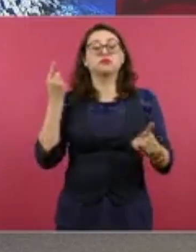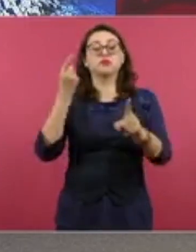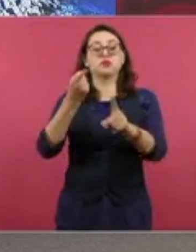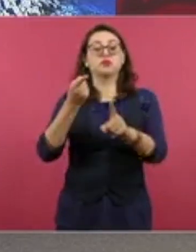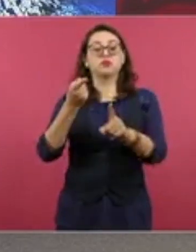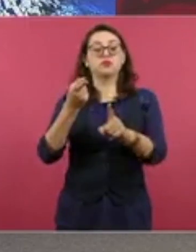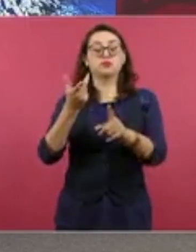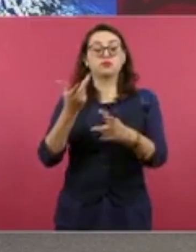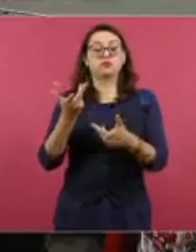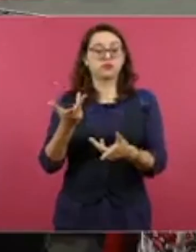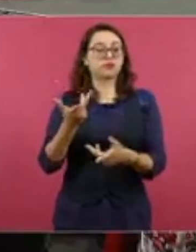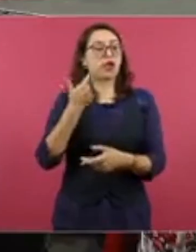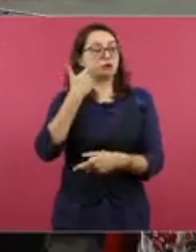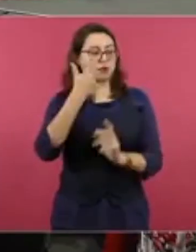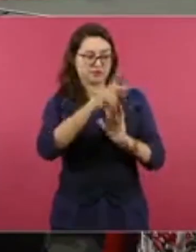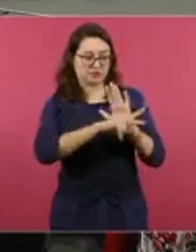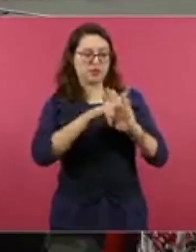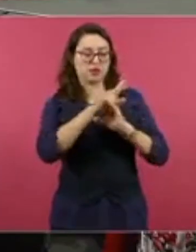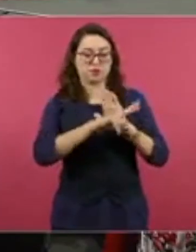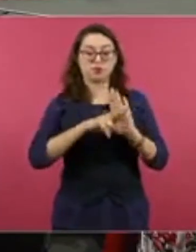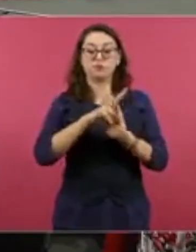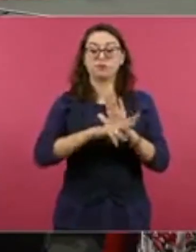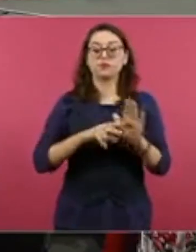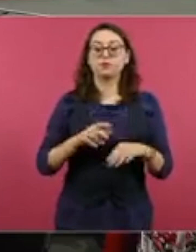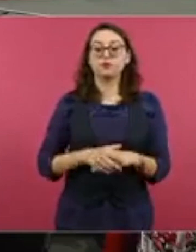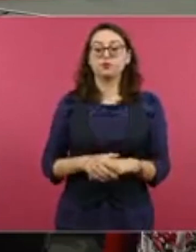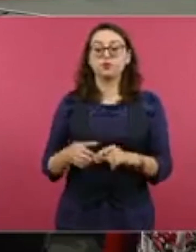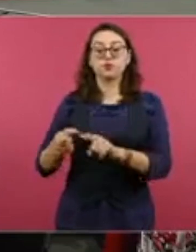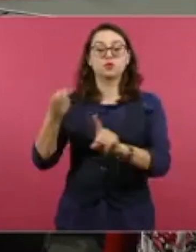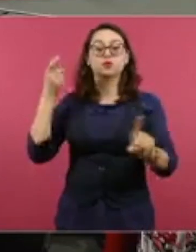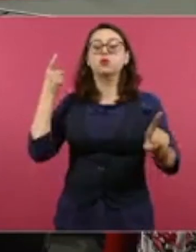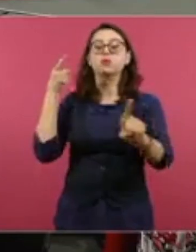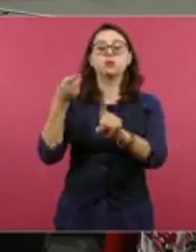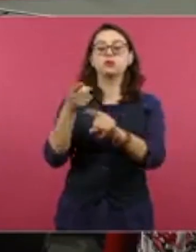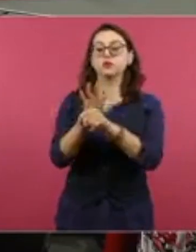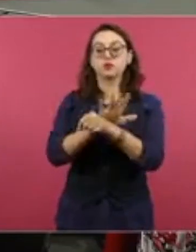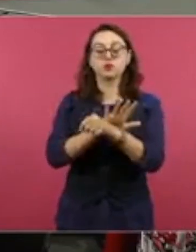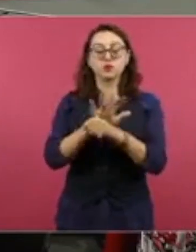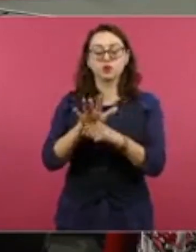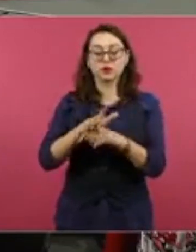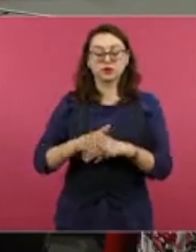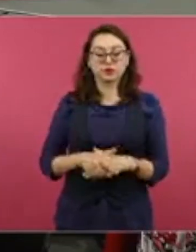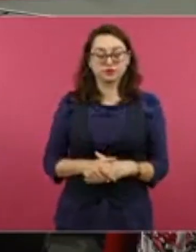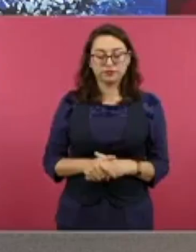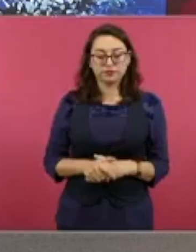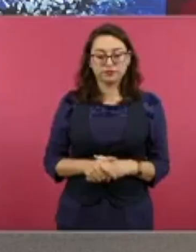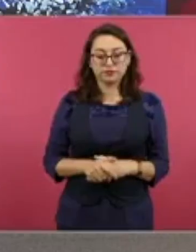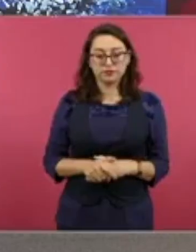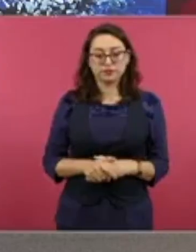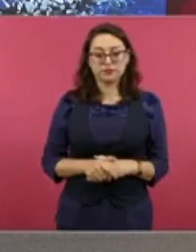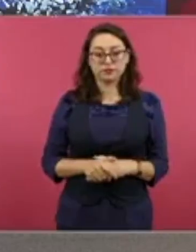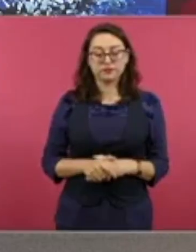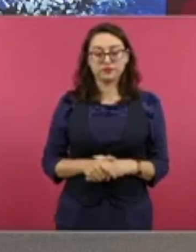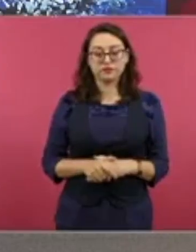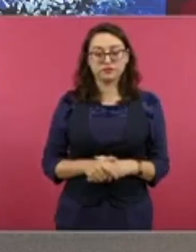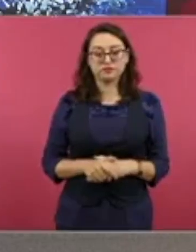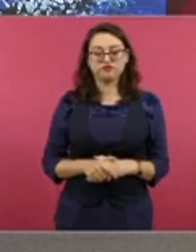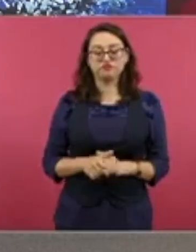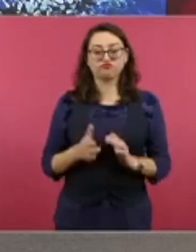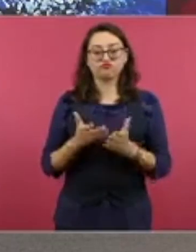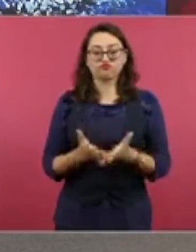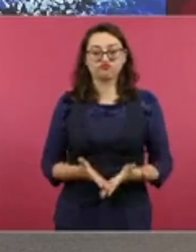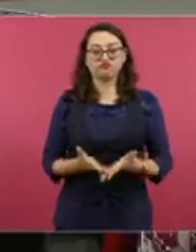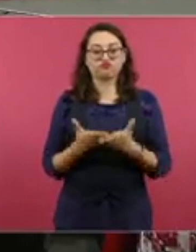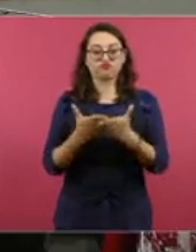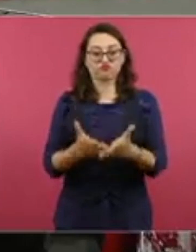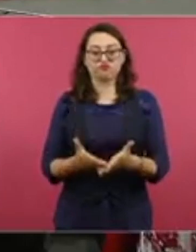está el sobrevuelo. El propósito es que muchos barcos